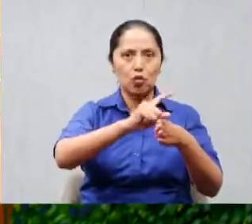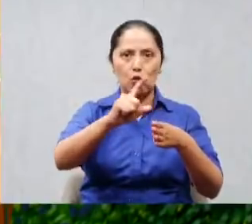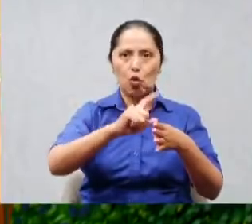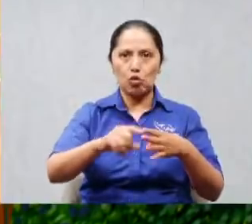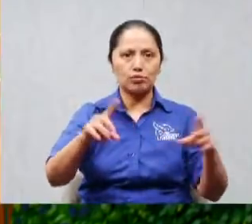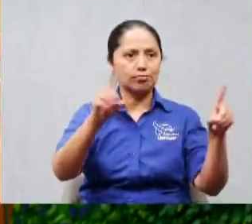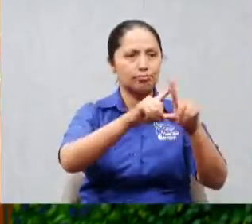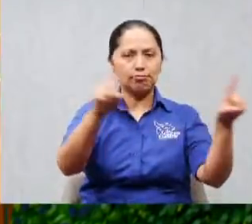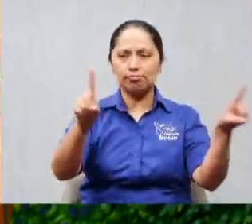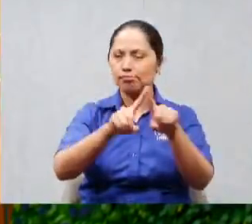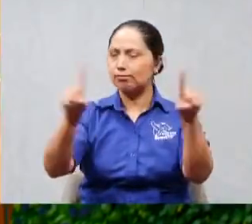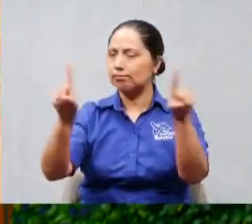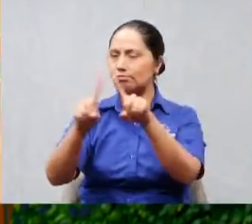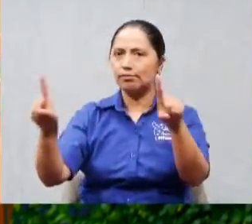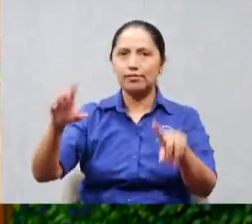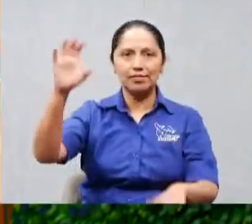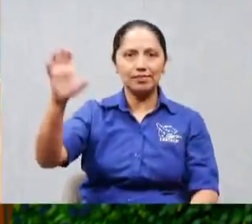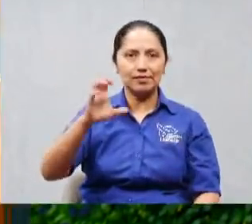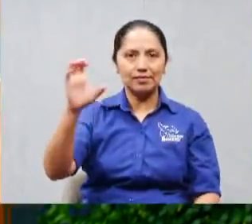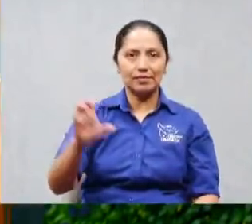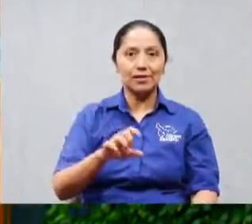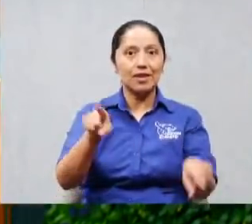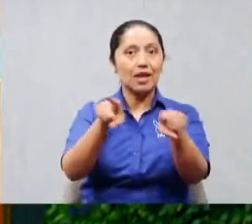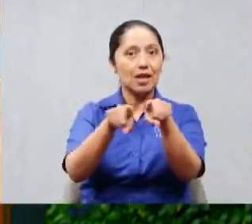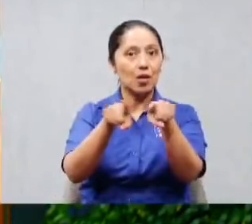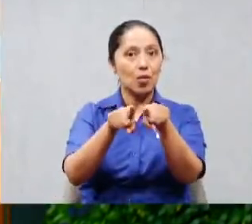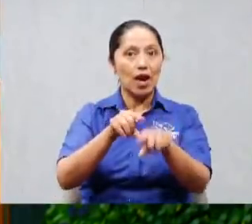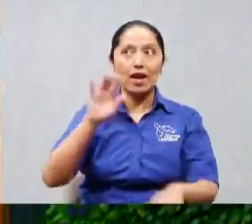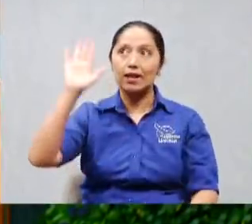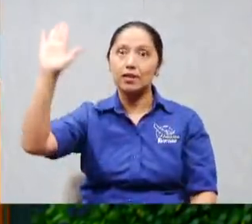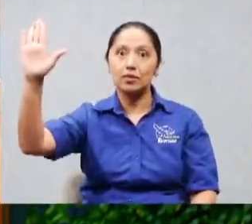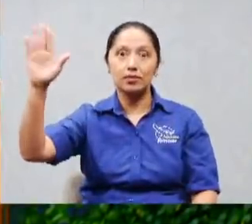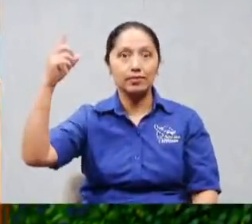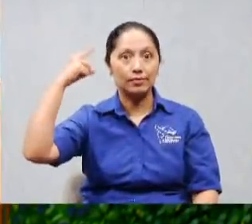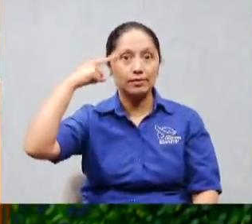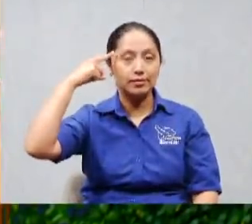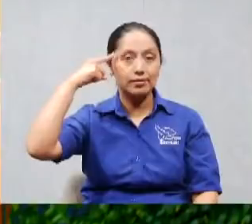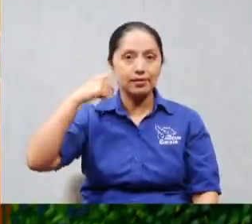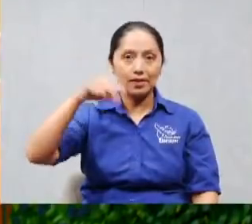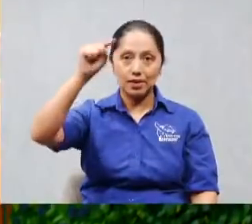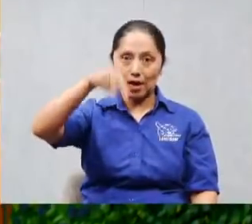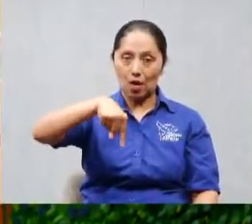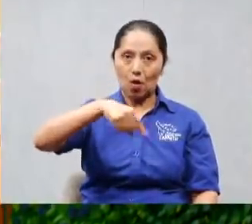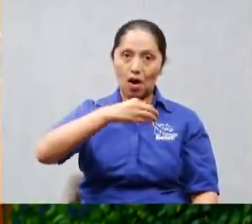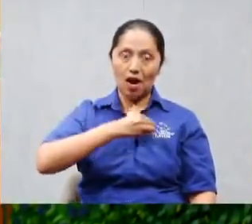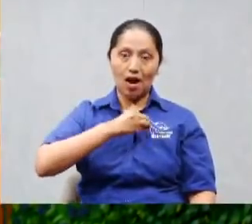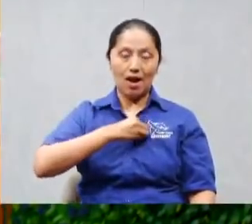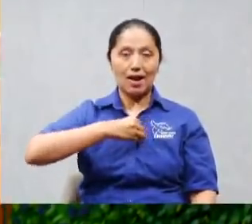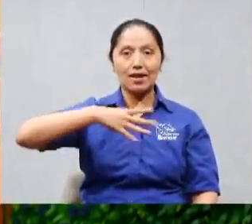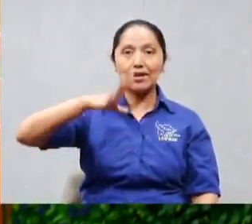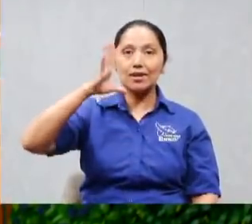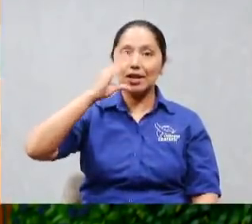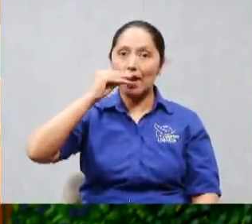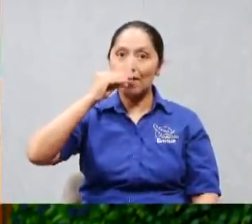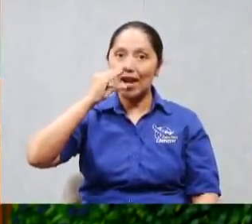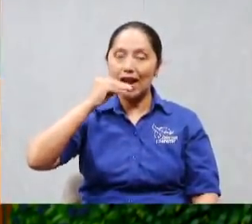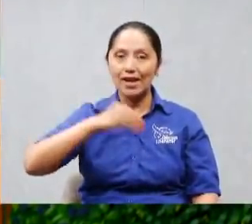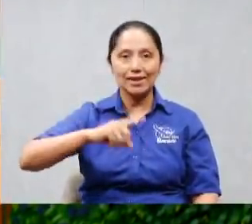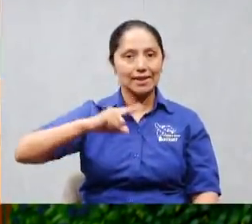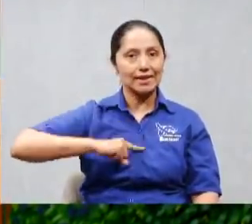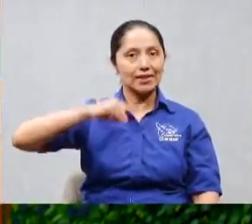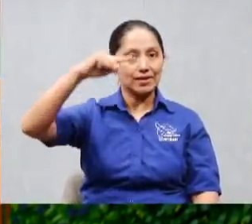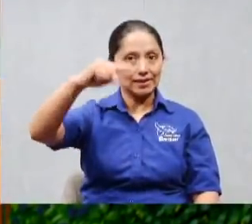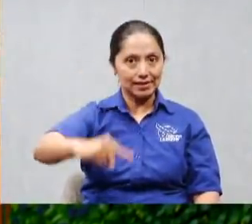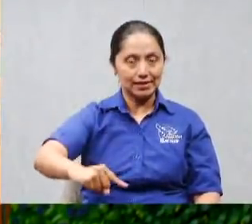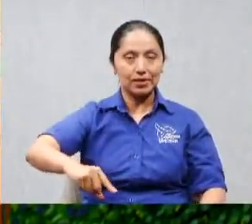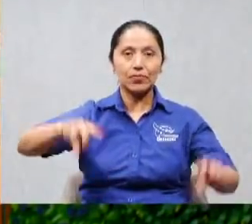son sus pensamientos. Entonces, yo quisiera hablarle hoy acerca de esta temática, por lo menos ahorita en la mañana, y no sé